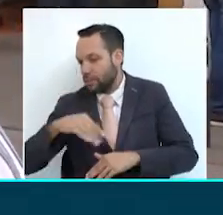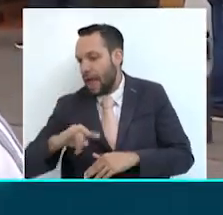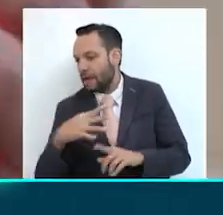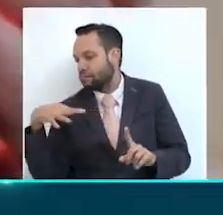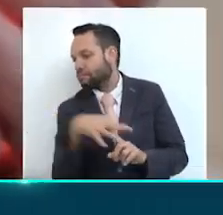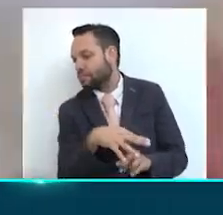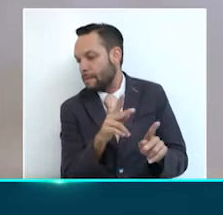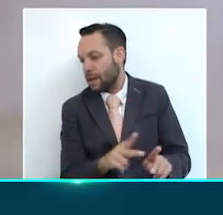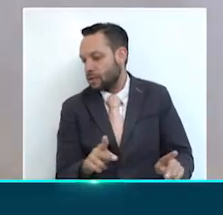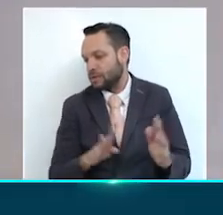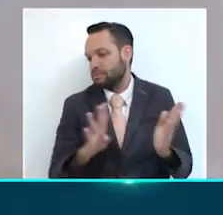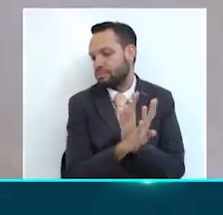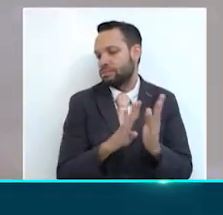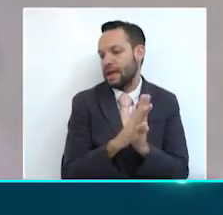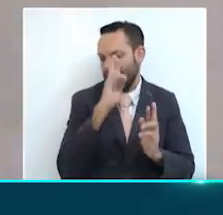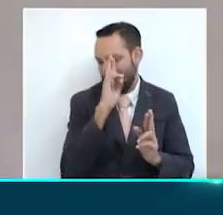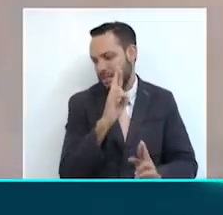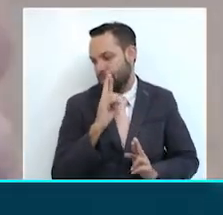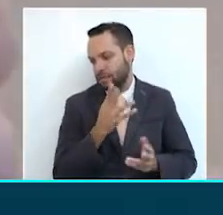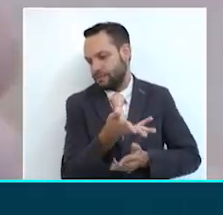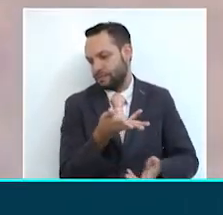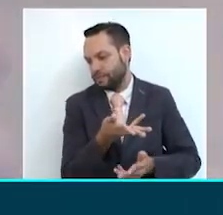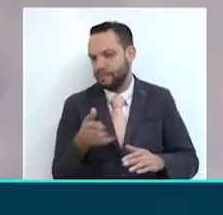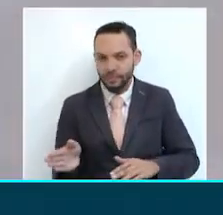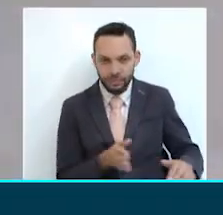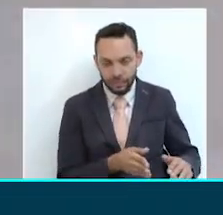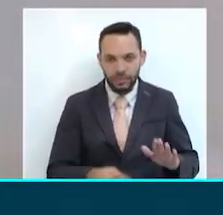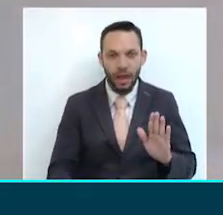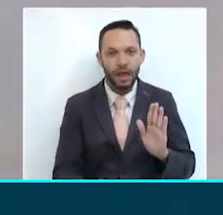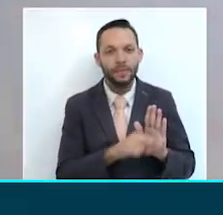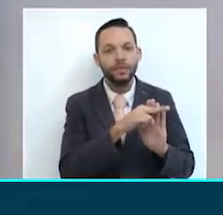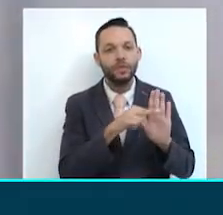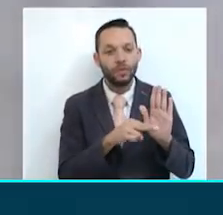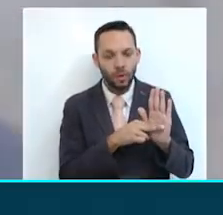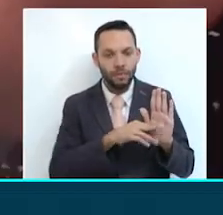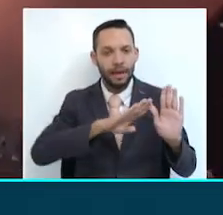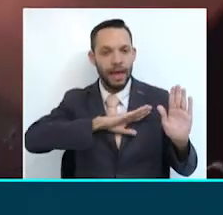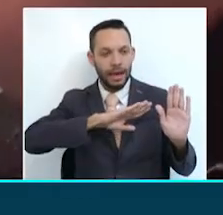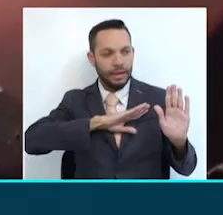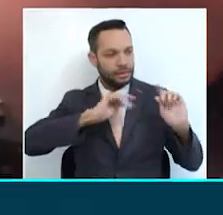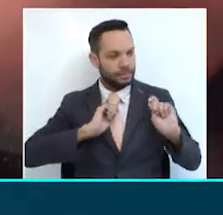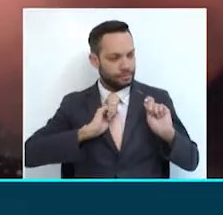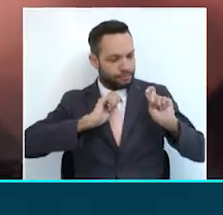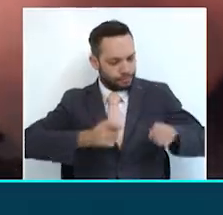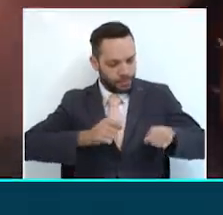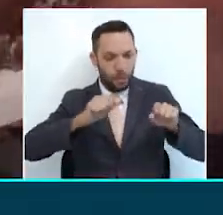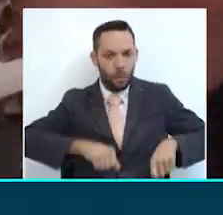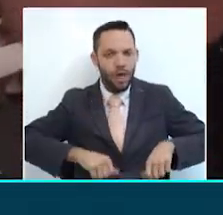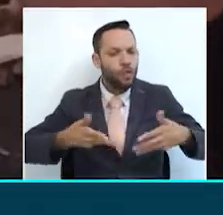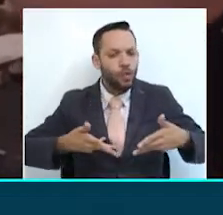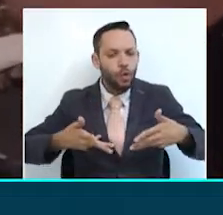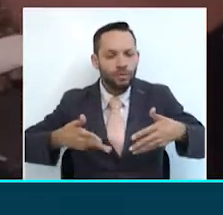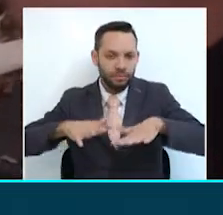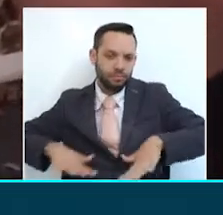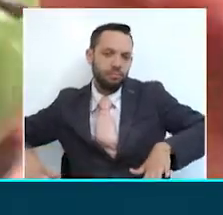a los demás. La norma aprobada contempla los siguientes aspectos. Otorga a los alcaldes la competencia para establecer perímetros para la